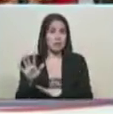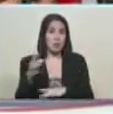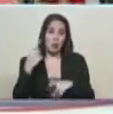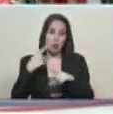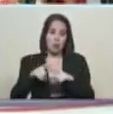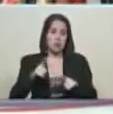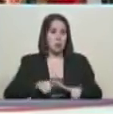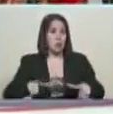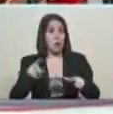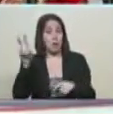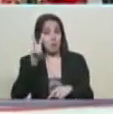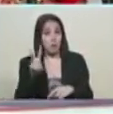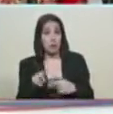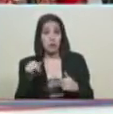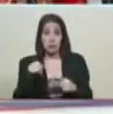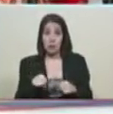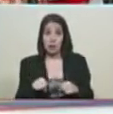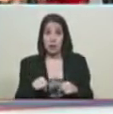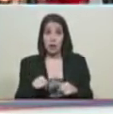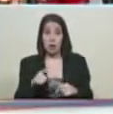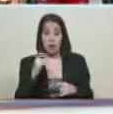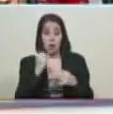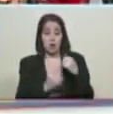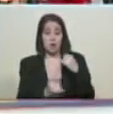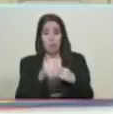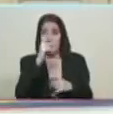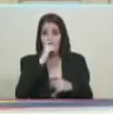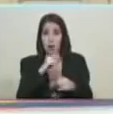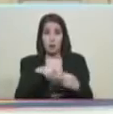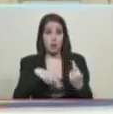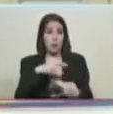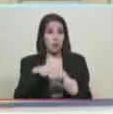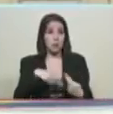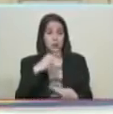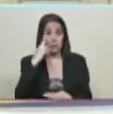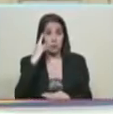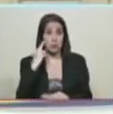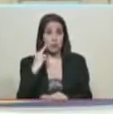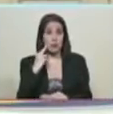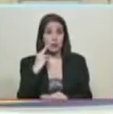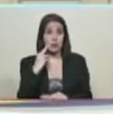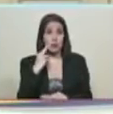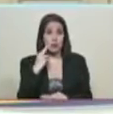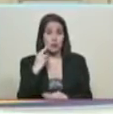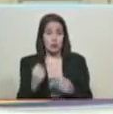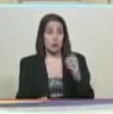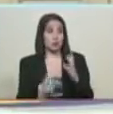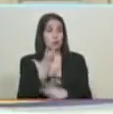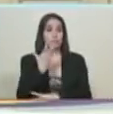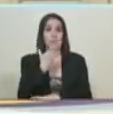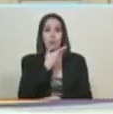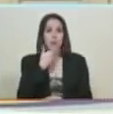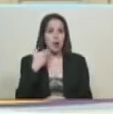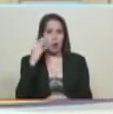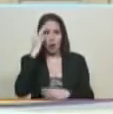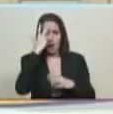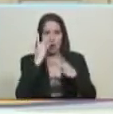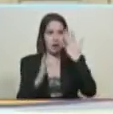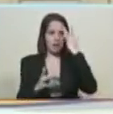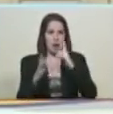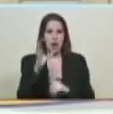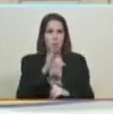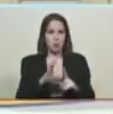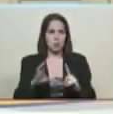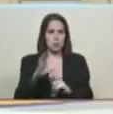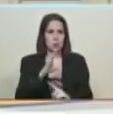cambio, en Venezuela ha habido en los últimos años de la revolución bolivariana un resurgir de esa manifestación cultural